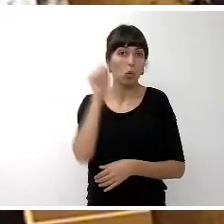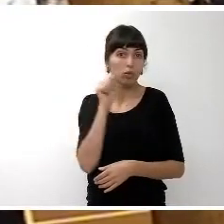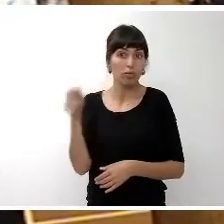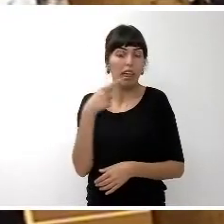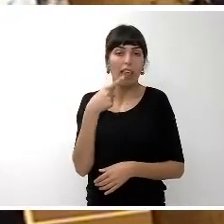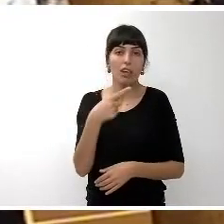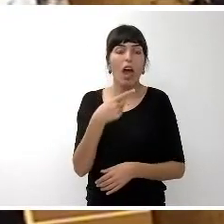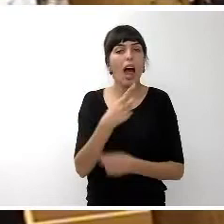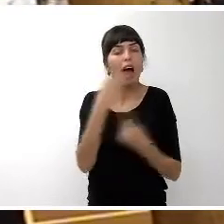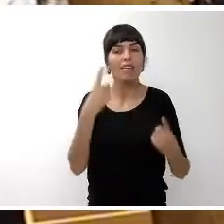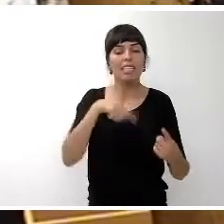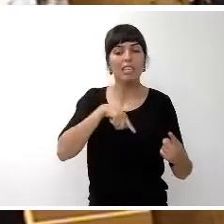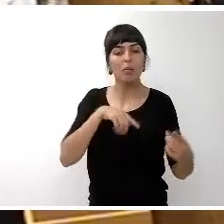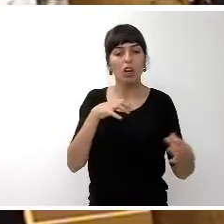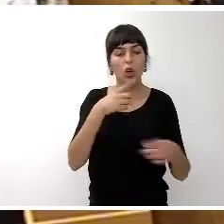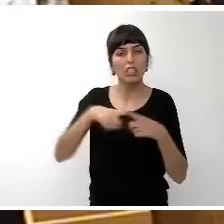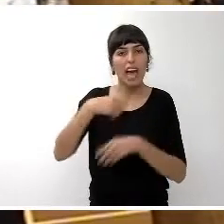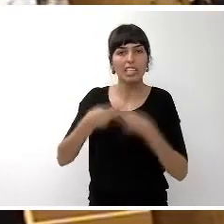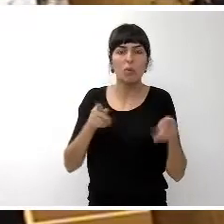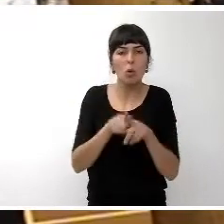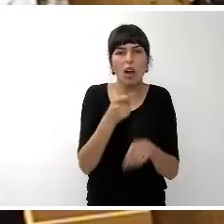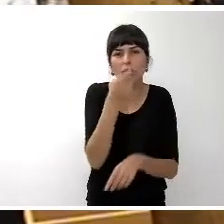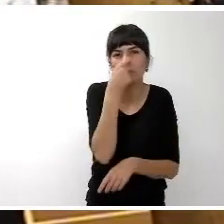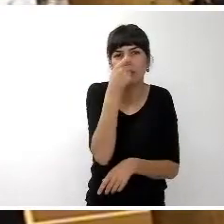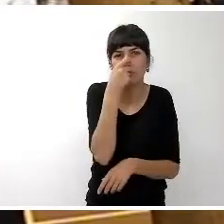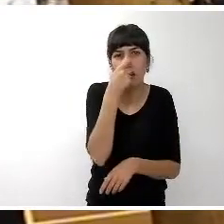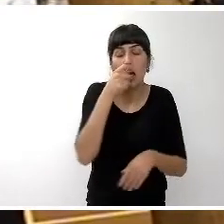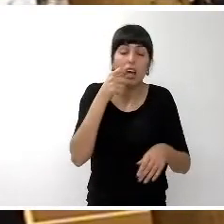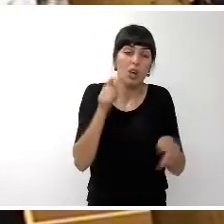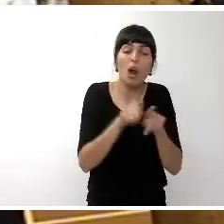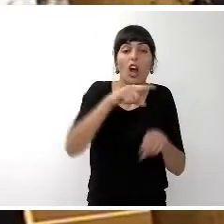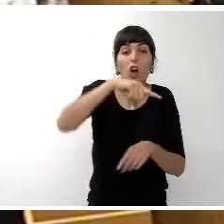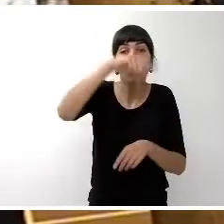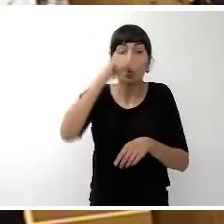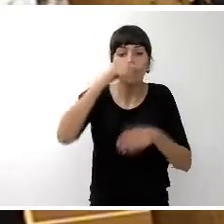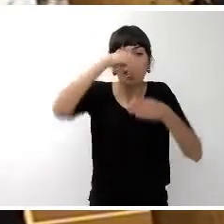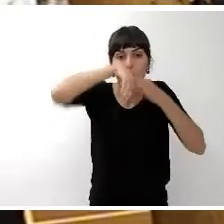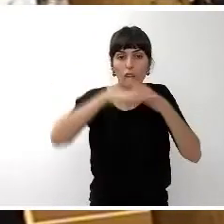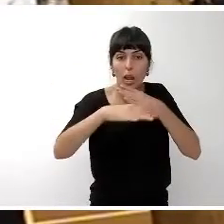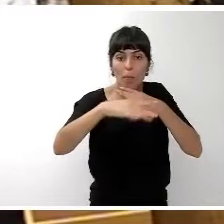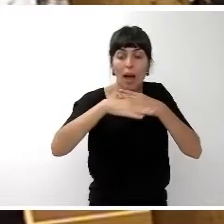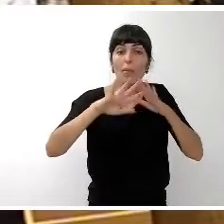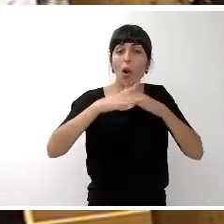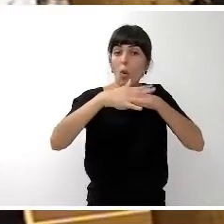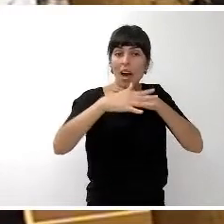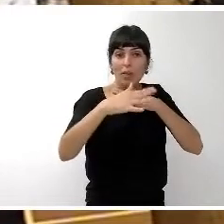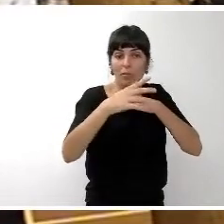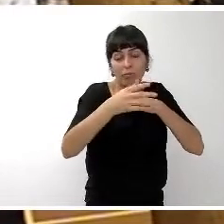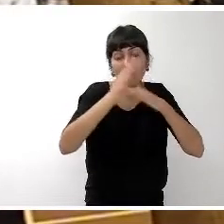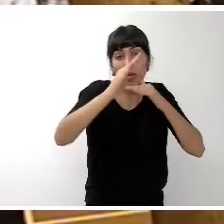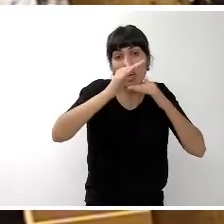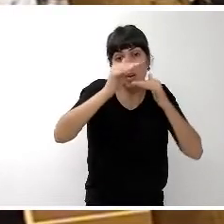que hacemos es tan solo una gota en el mar, pero el mar sería menos si le faltara una gota. A su vez,